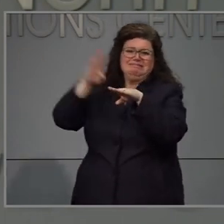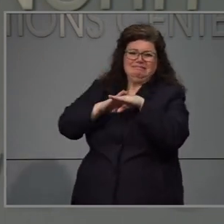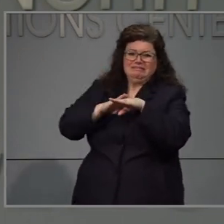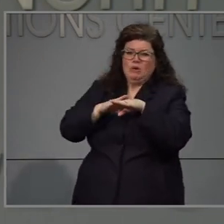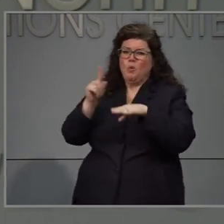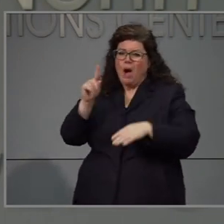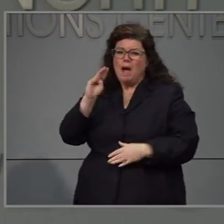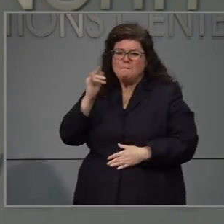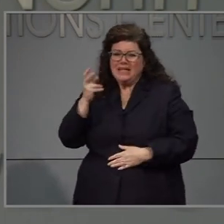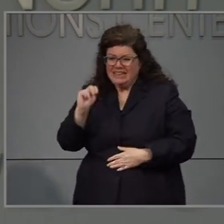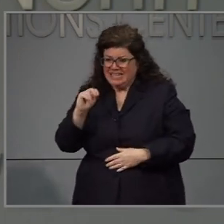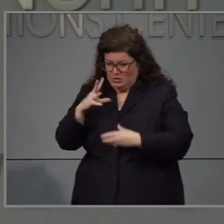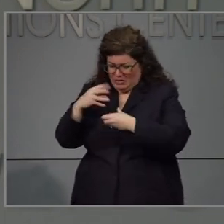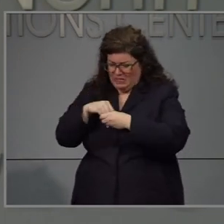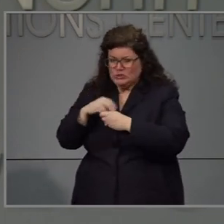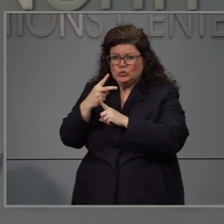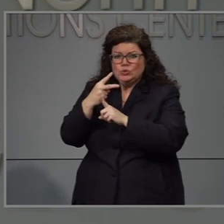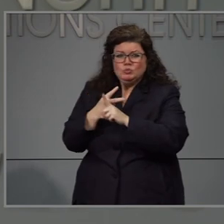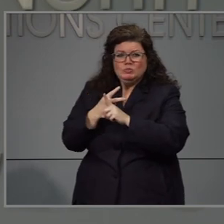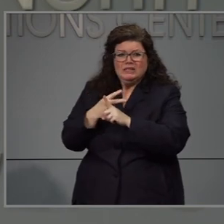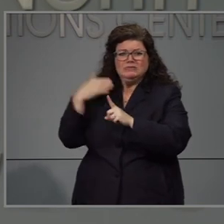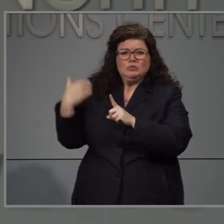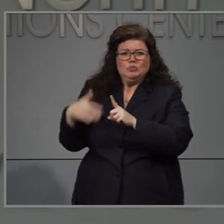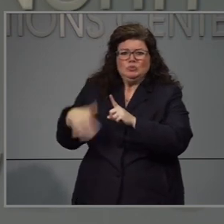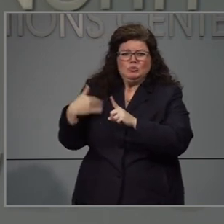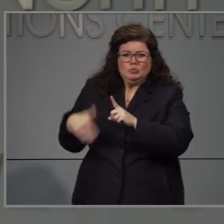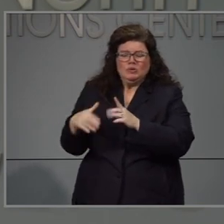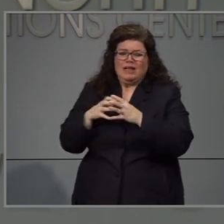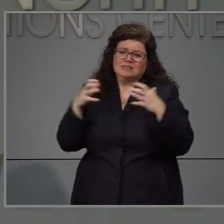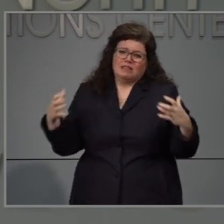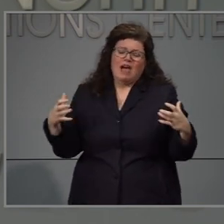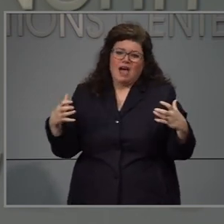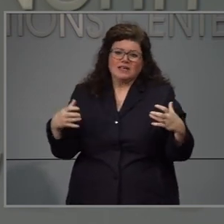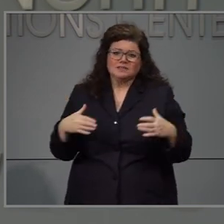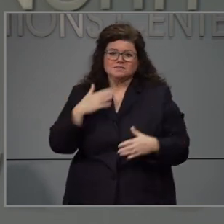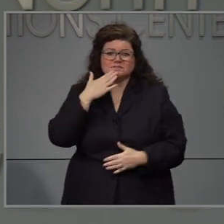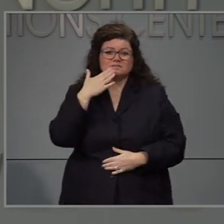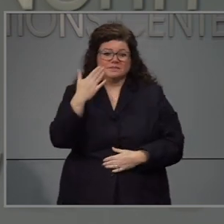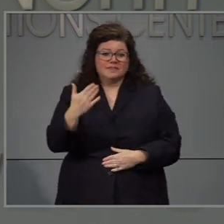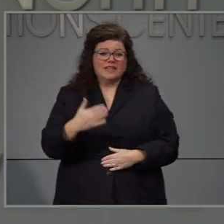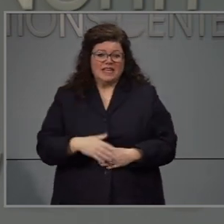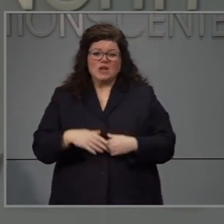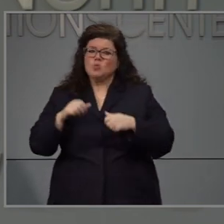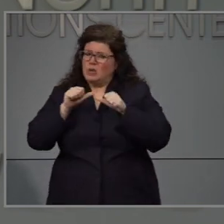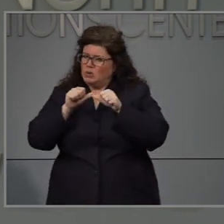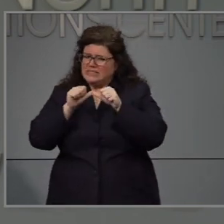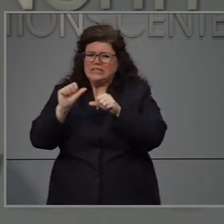para asegurar que todas estas familias reciban ayuda. Gracias. La siguiente pregunta.